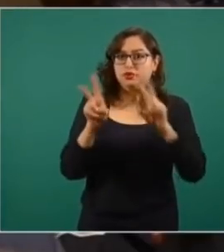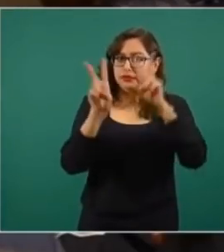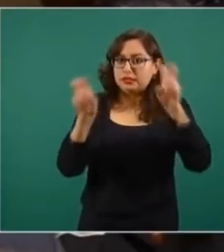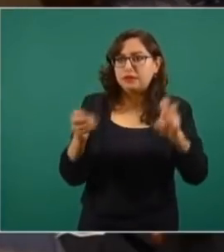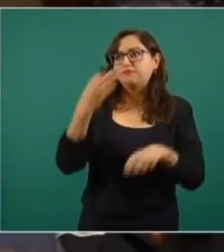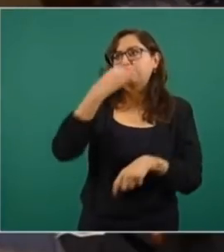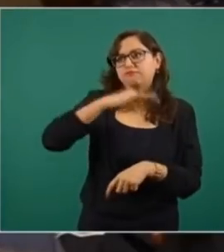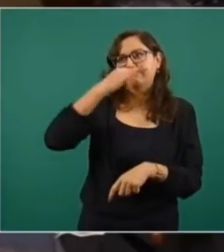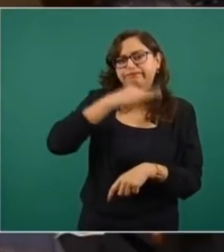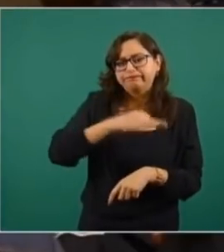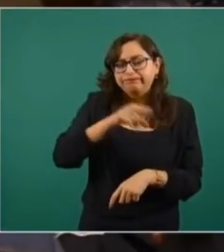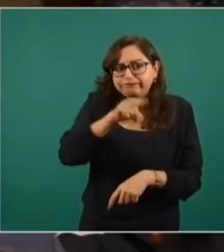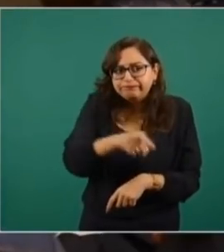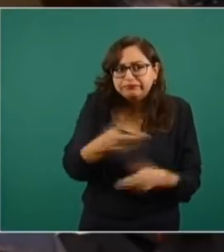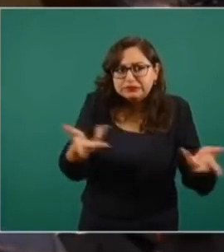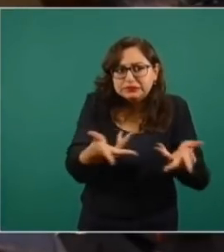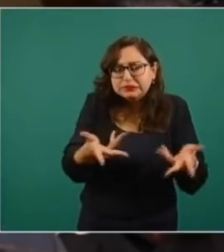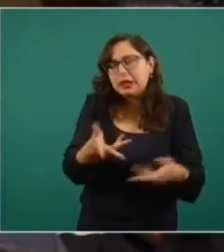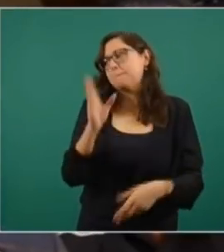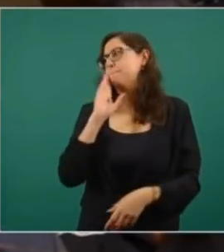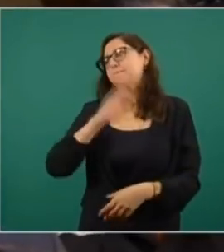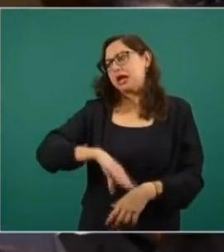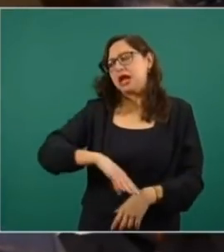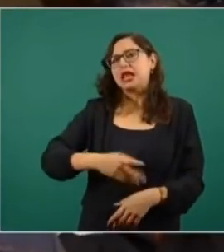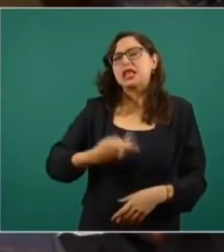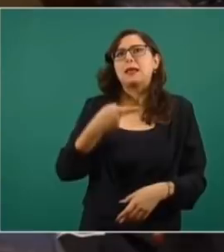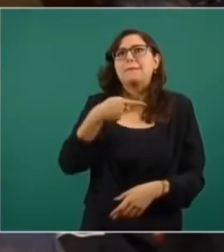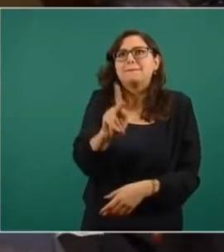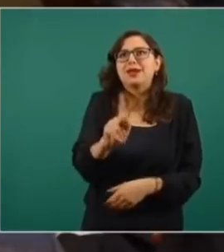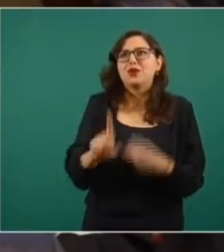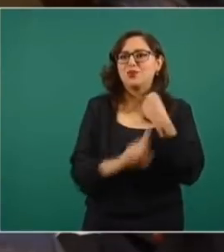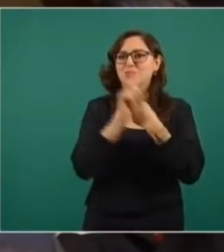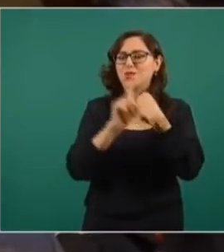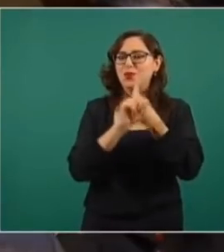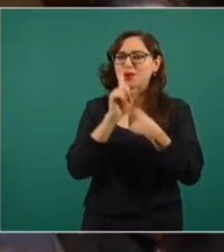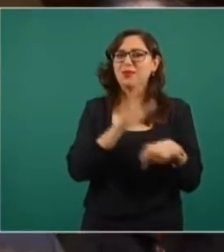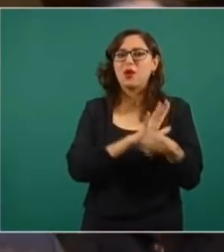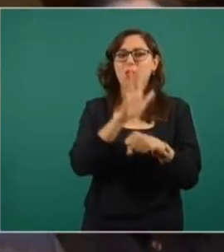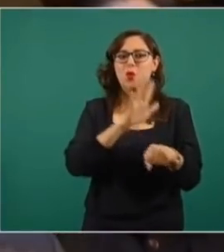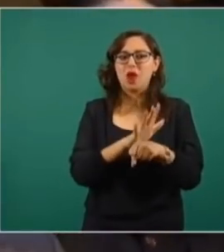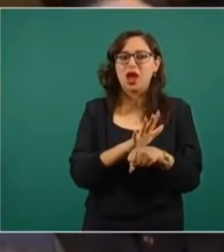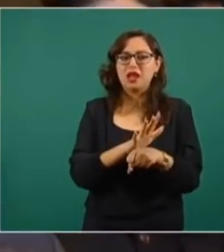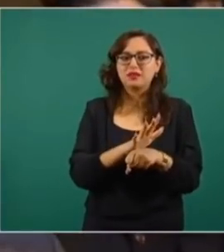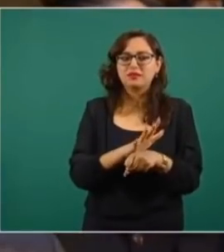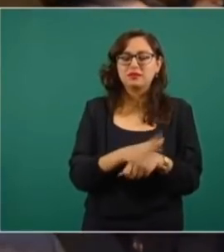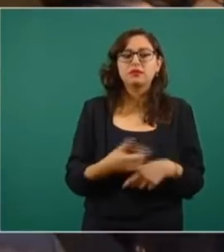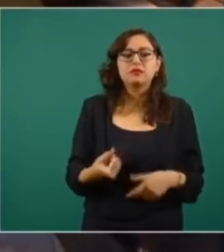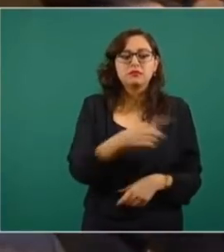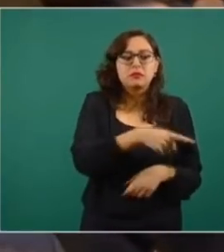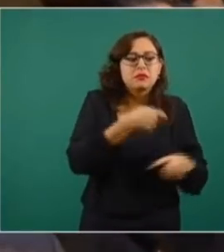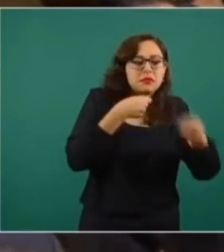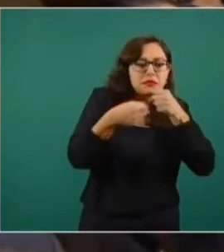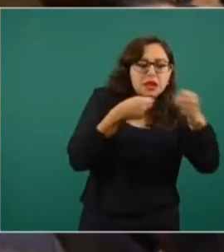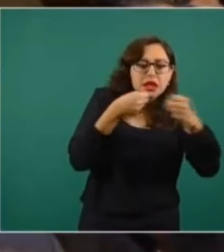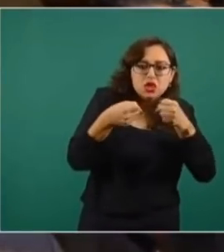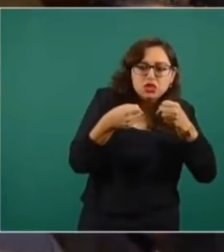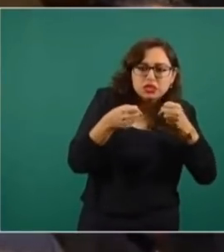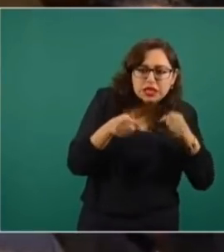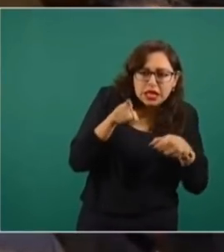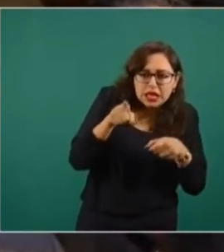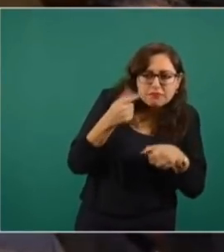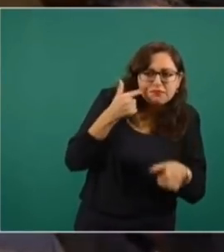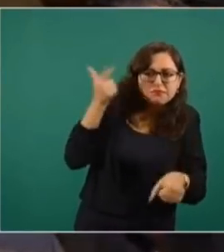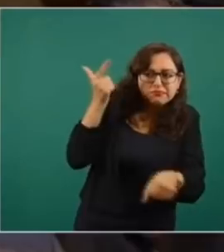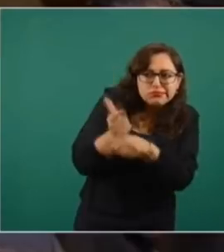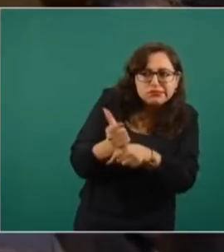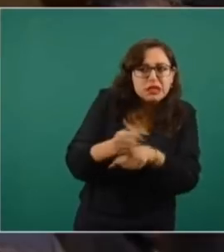ya de por sí es reprobable, sino que el problema es que ya amenazó a un periodista. Ah, caray. Por eso